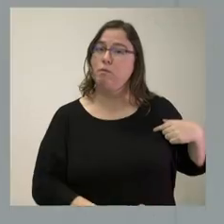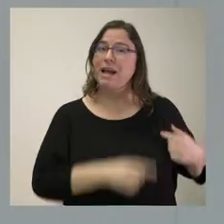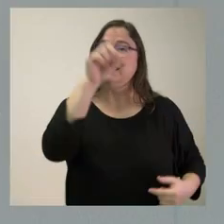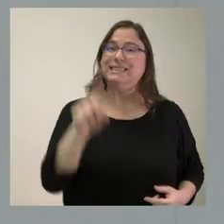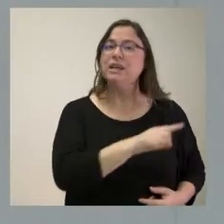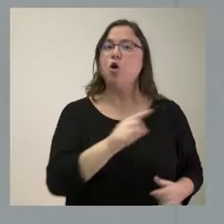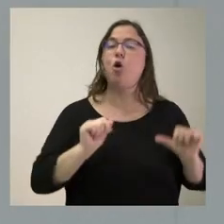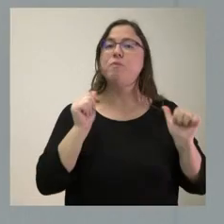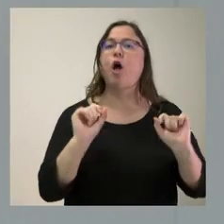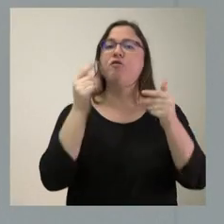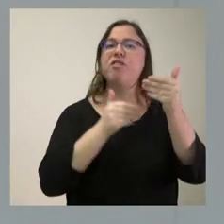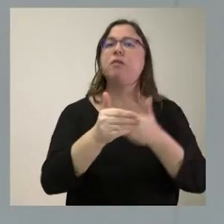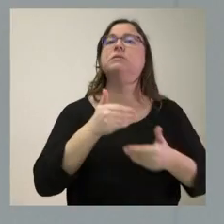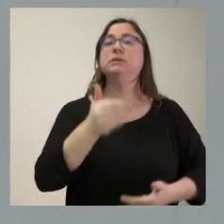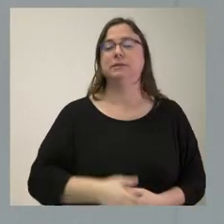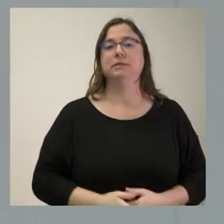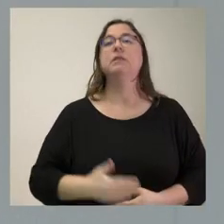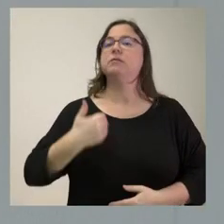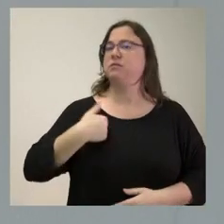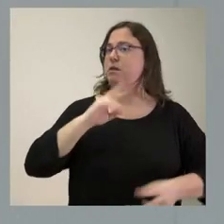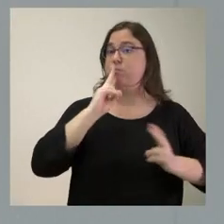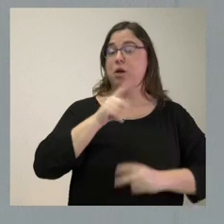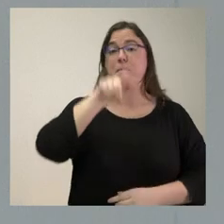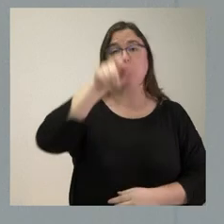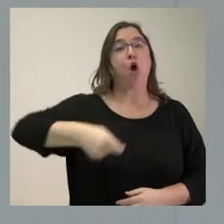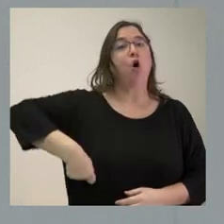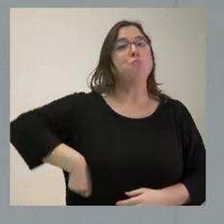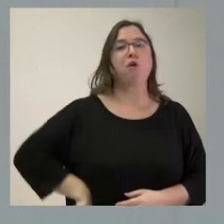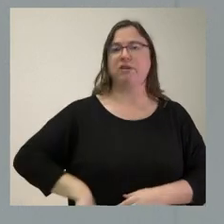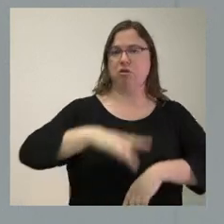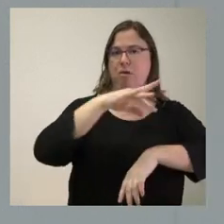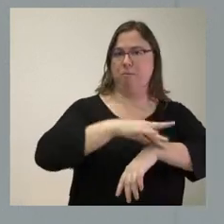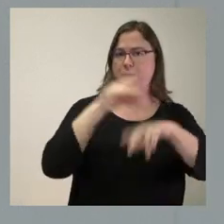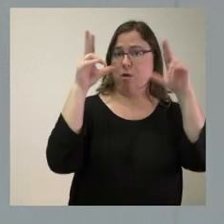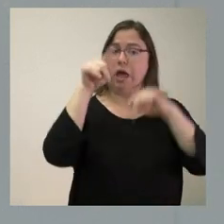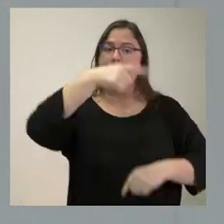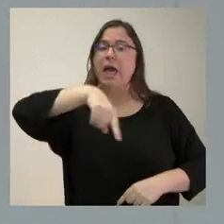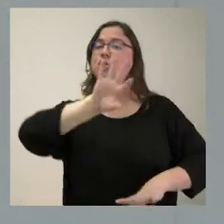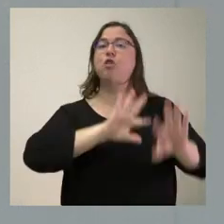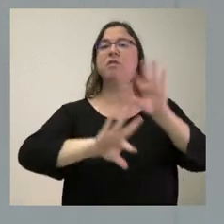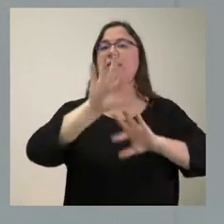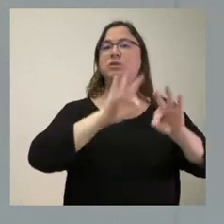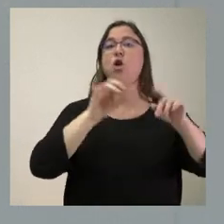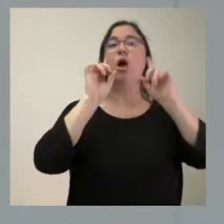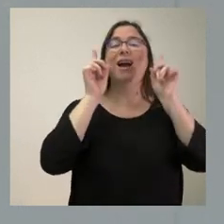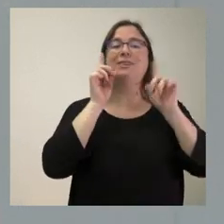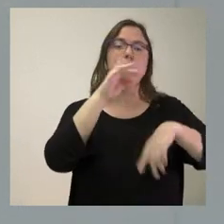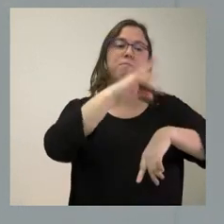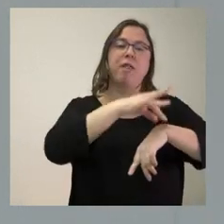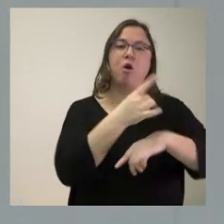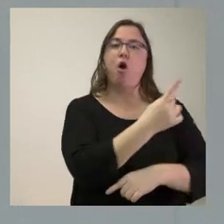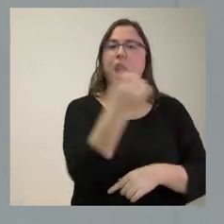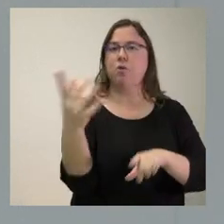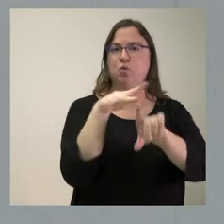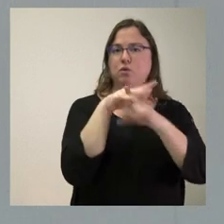Como les he dicho, si son los profesionales sanitarios los que teman decisiones para el caso clínico concreto en función de las